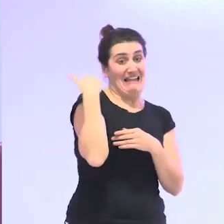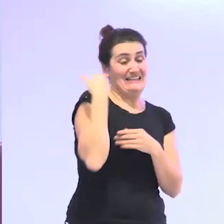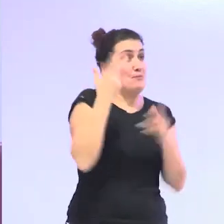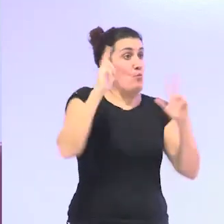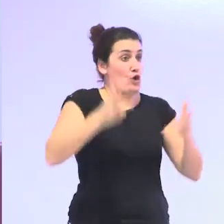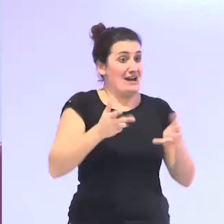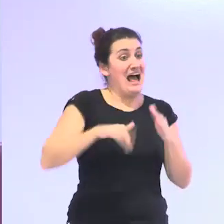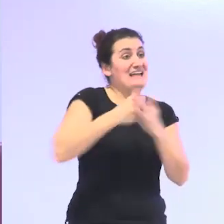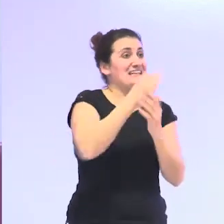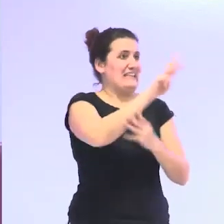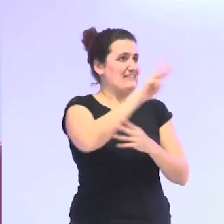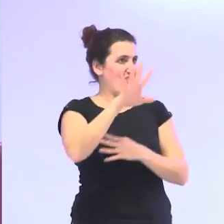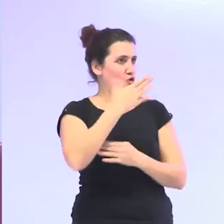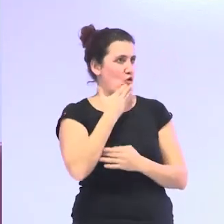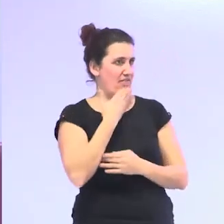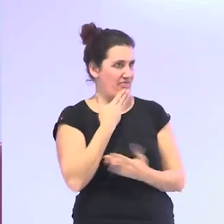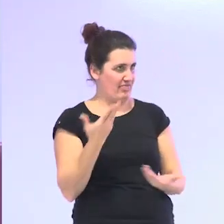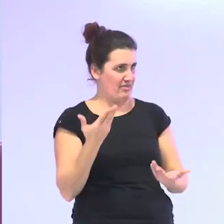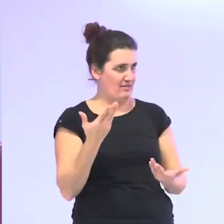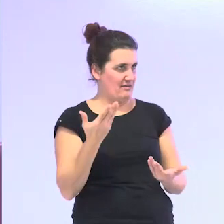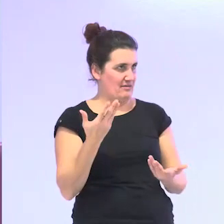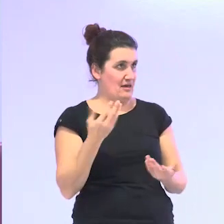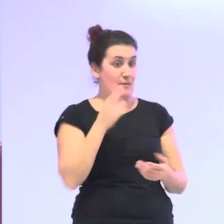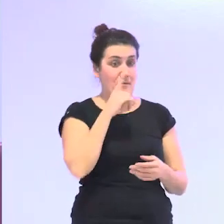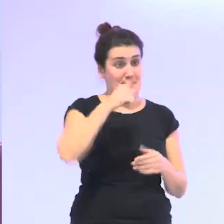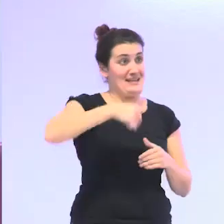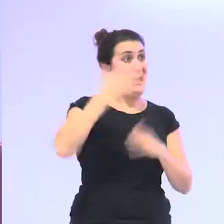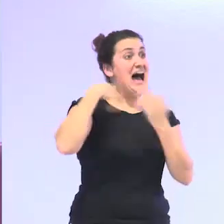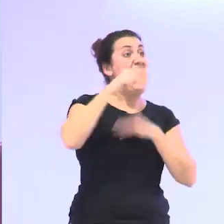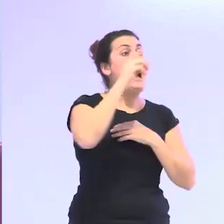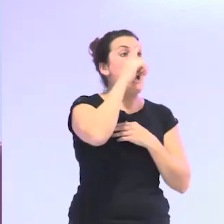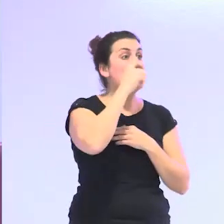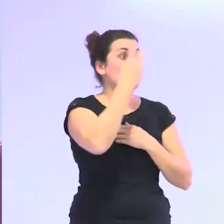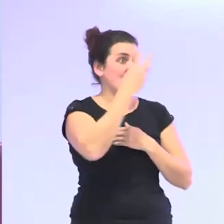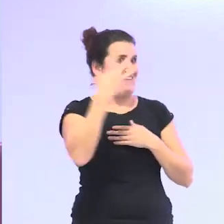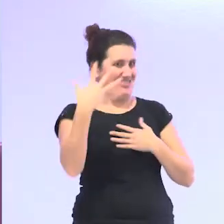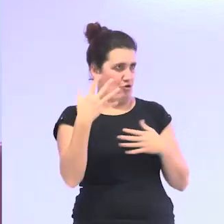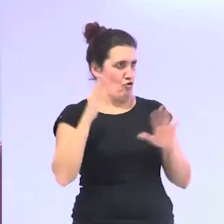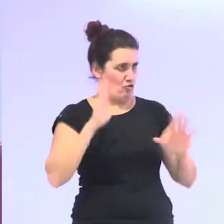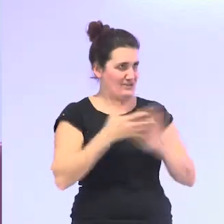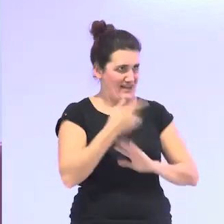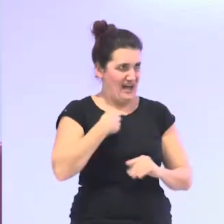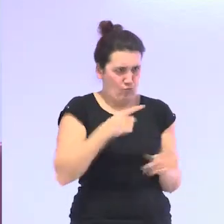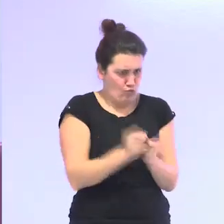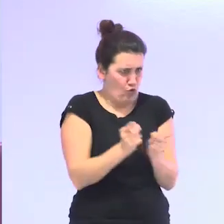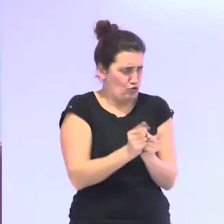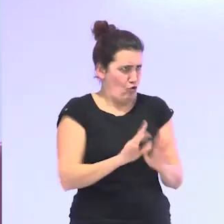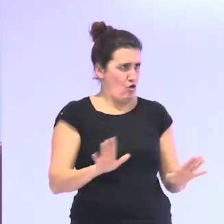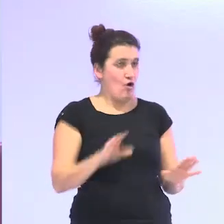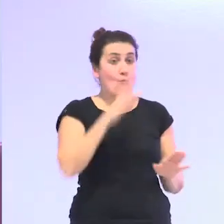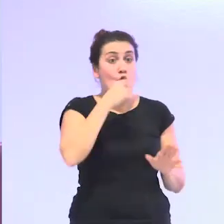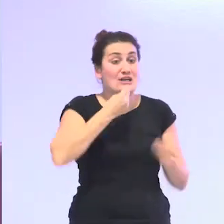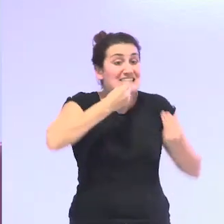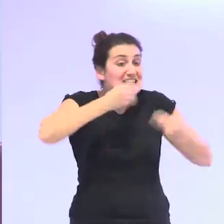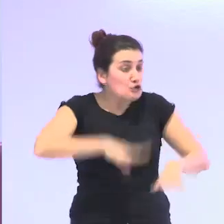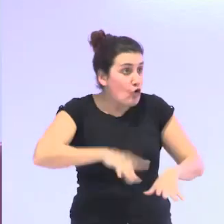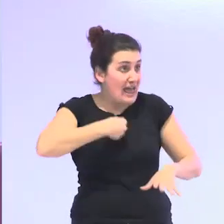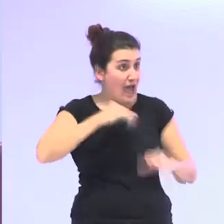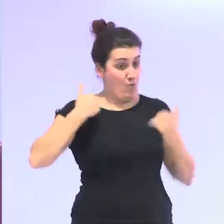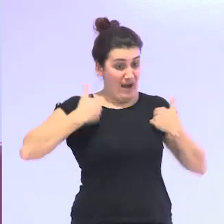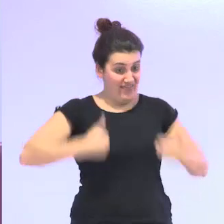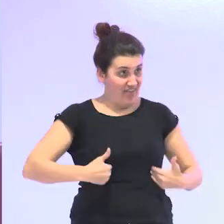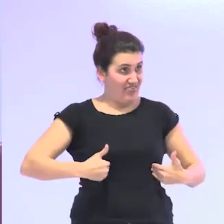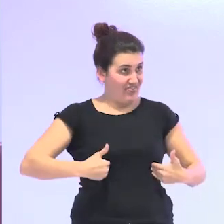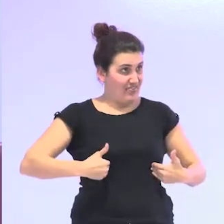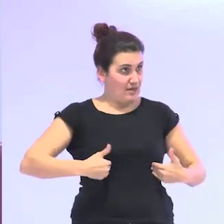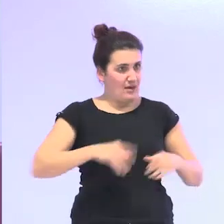en el año 1900 en España la esperanza de vida de los españoles era de 35 años por lo tanto en la historia de la humanidad la esperanza de vida